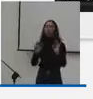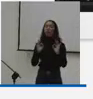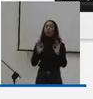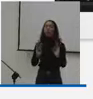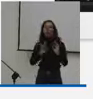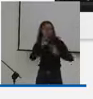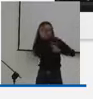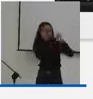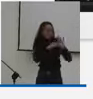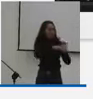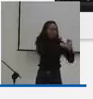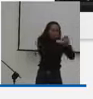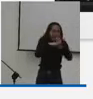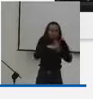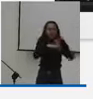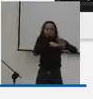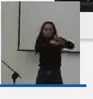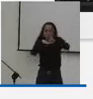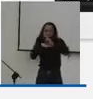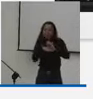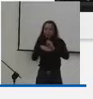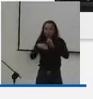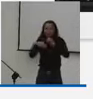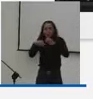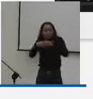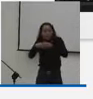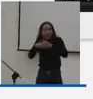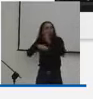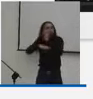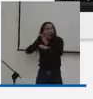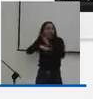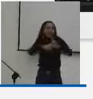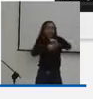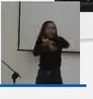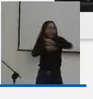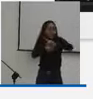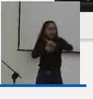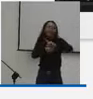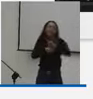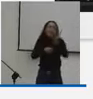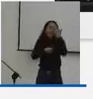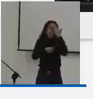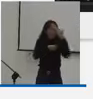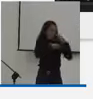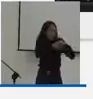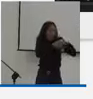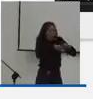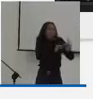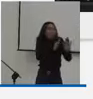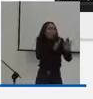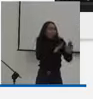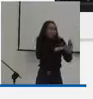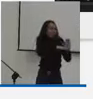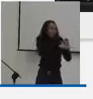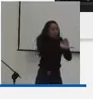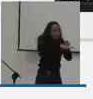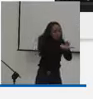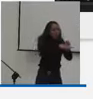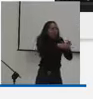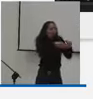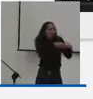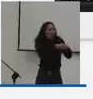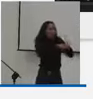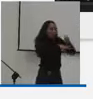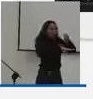entonces lo que se pretende con esto es que todos estos organismos municipales en efecto primero